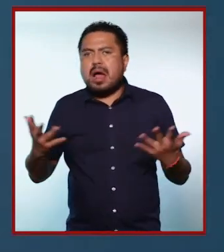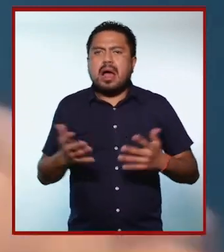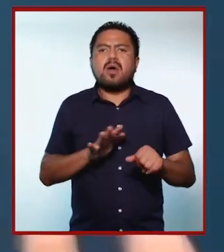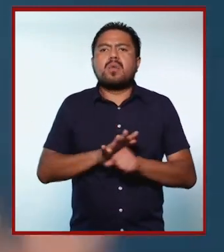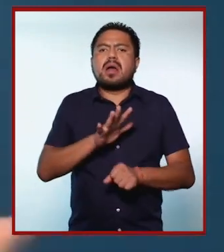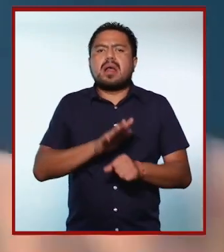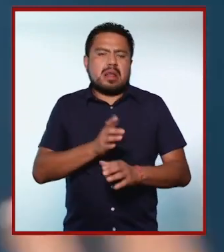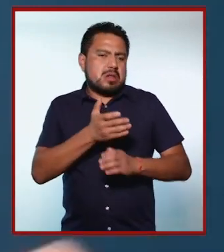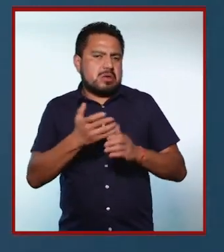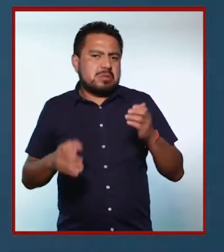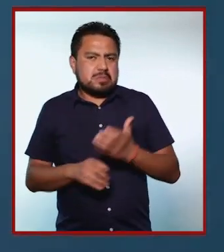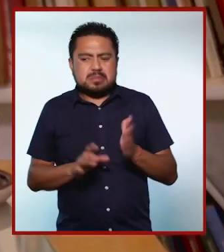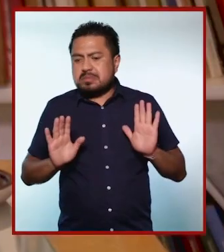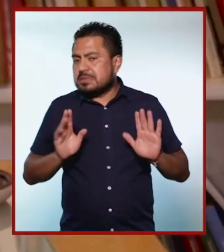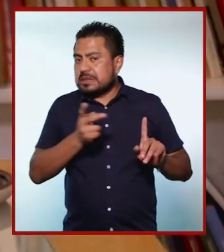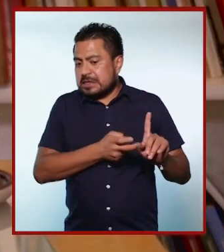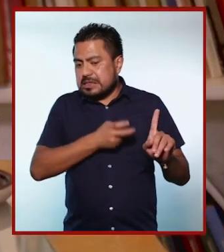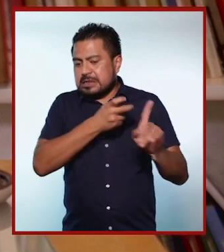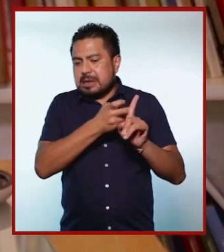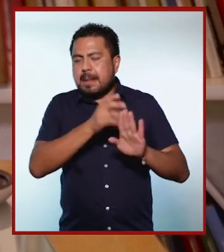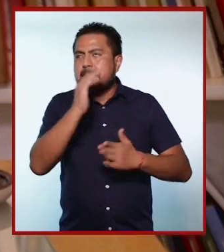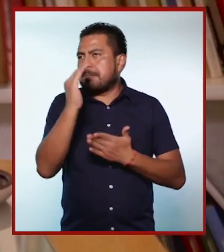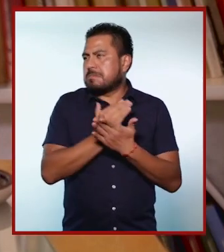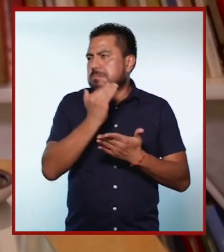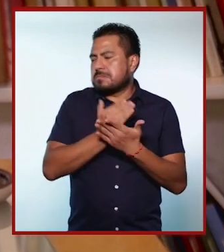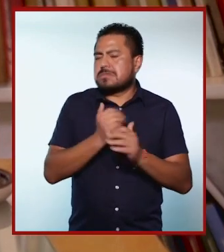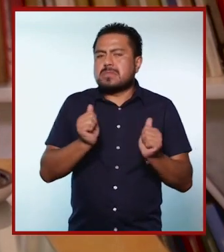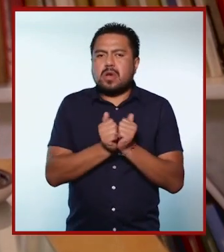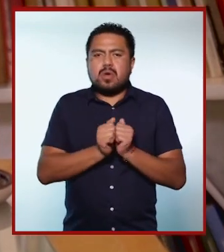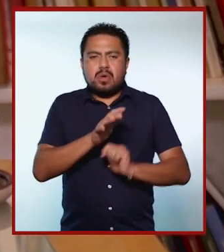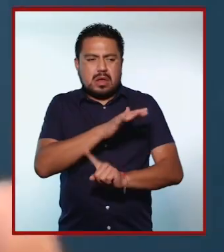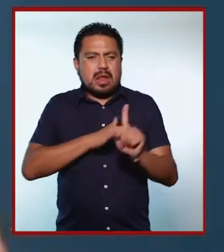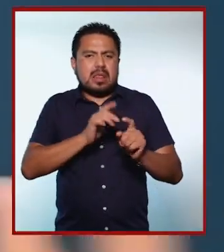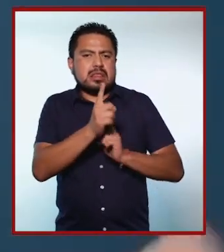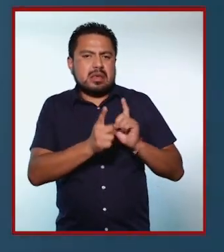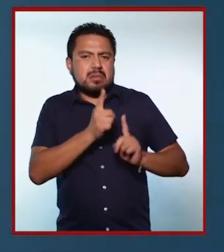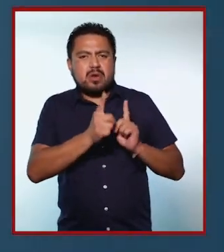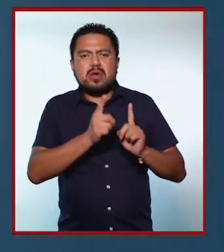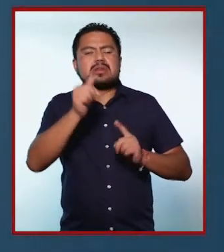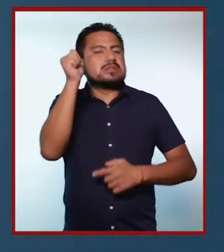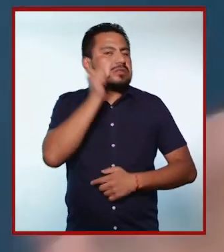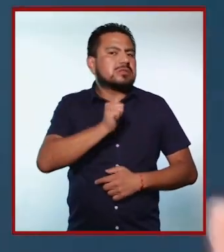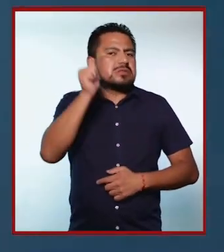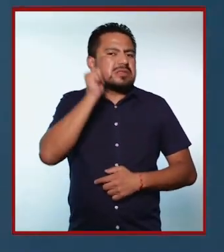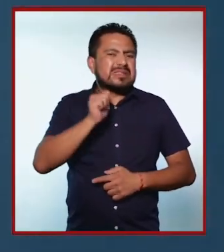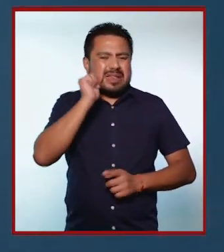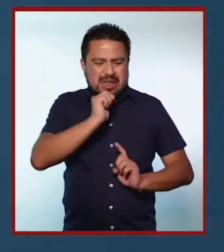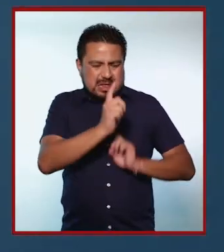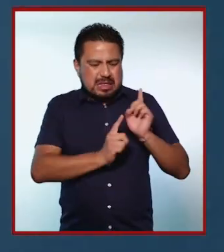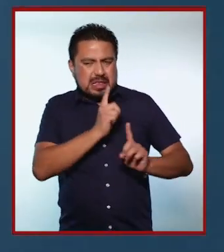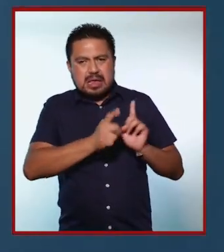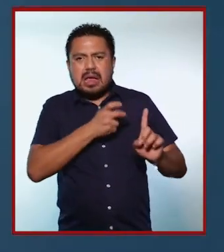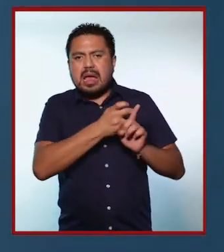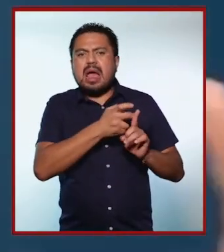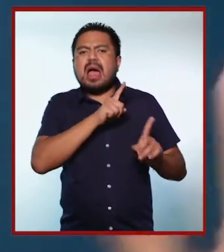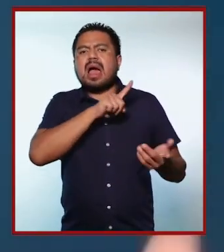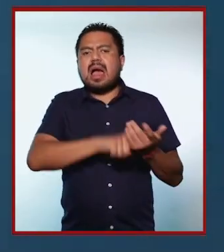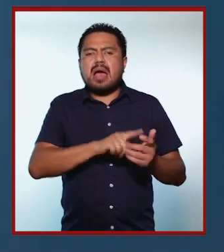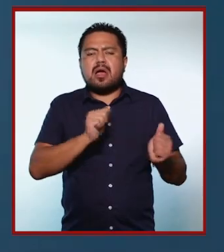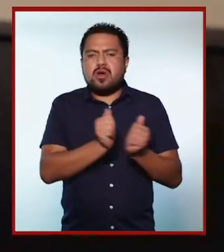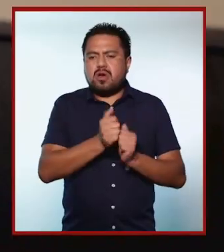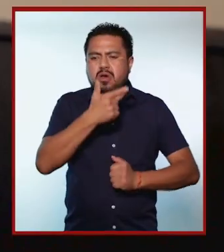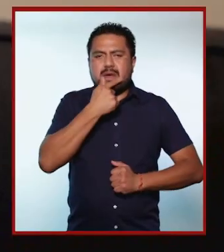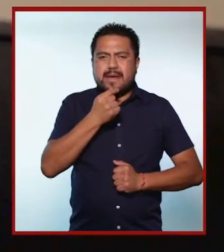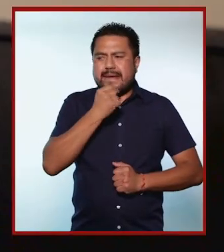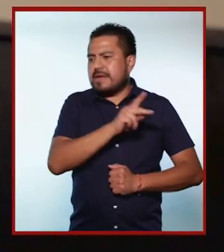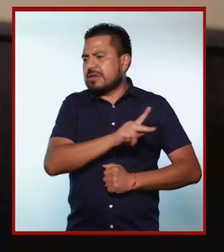podemos hacer tales o cuales cosas, ¿no? Sería como un poco eso en el ámbito deportivo, que siempre... Bueno, el ámbito deportivo siempre ha